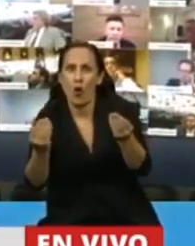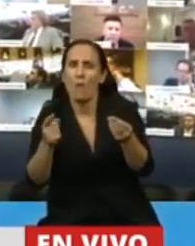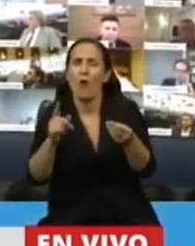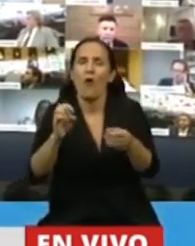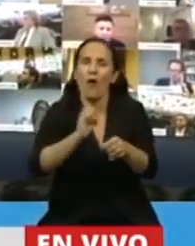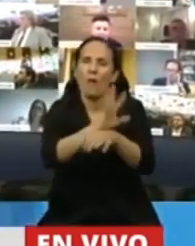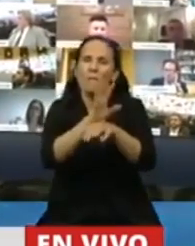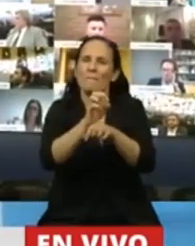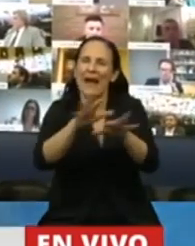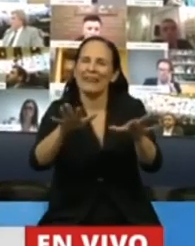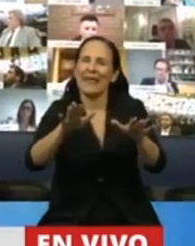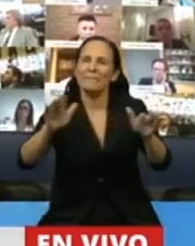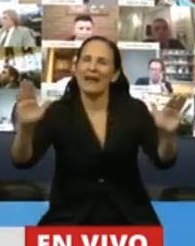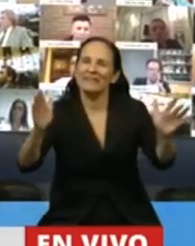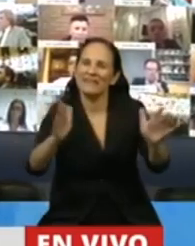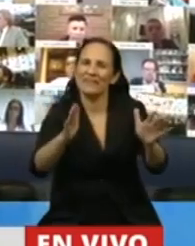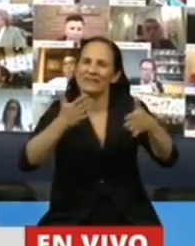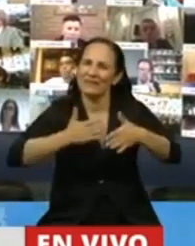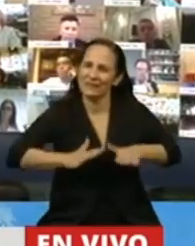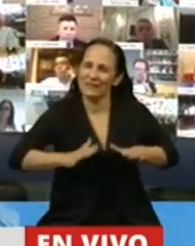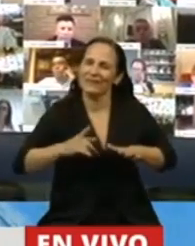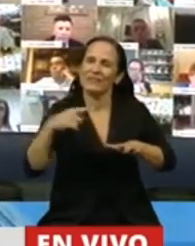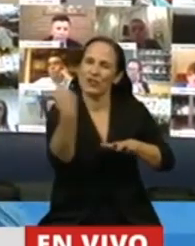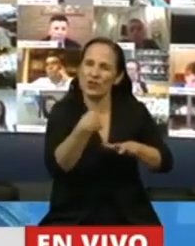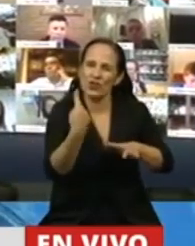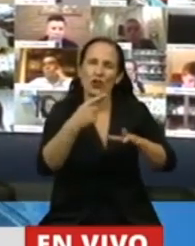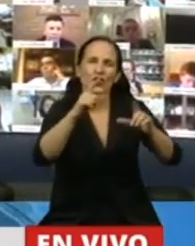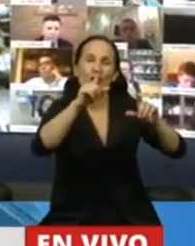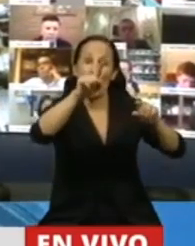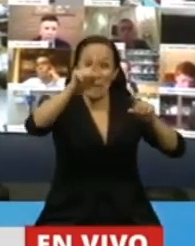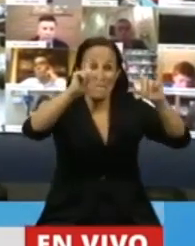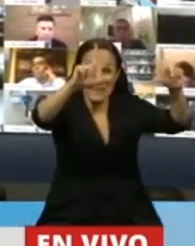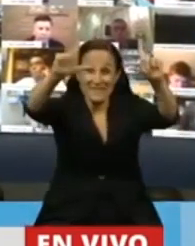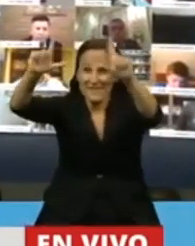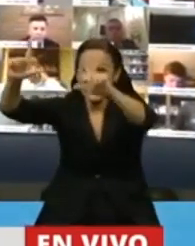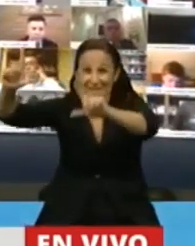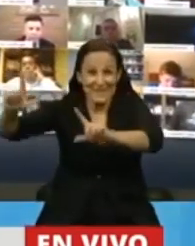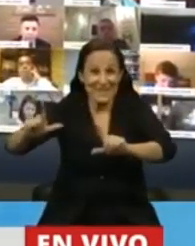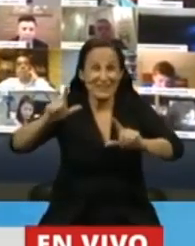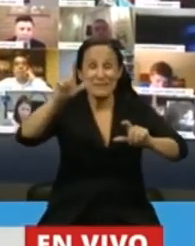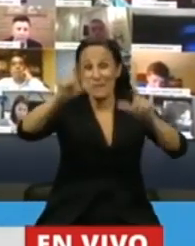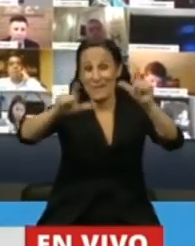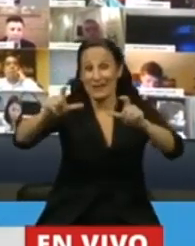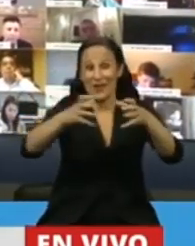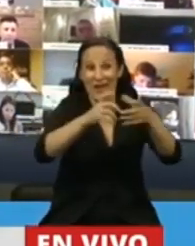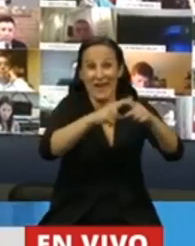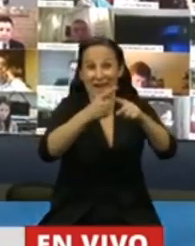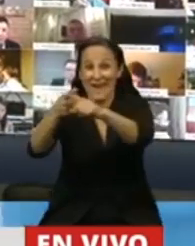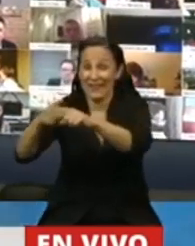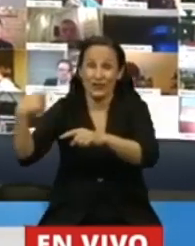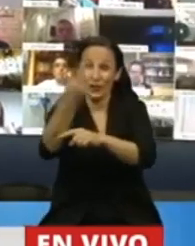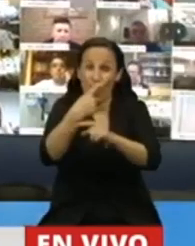estando en el tiempo, pero nosotros nos podamos juntar, todos esos colegas de todos los bloques puedan volver